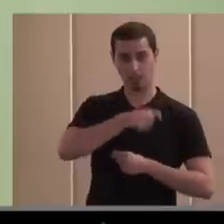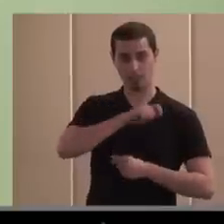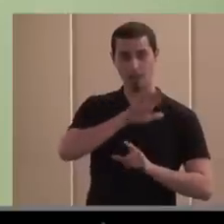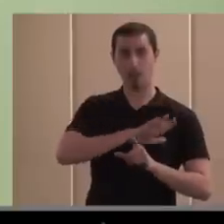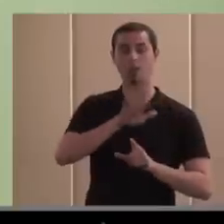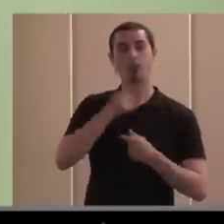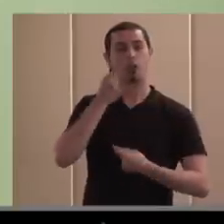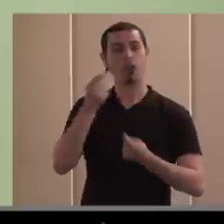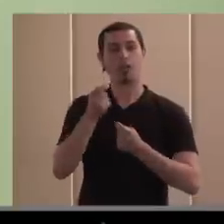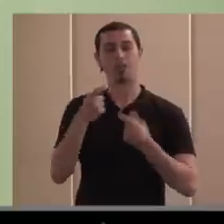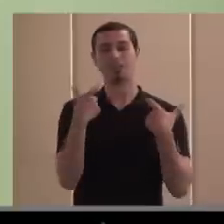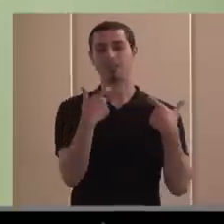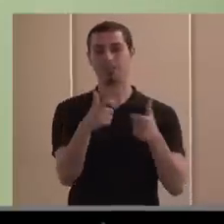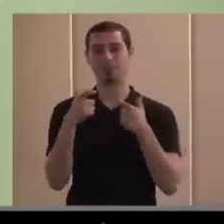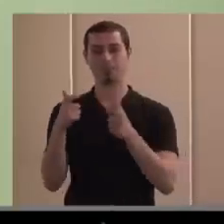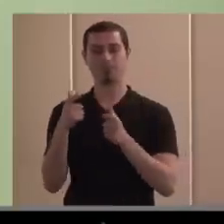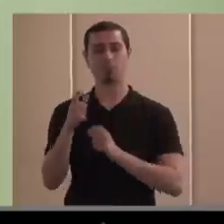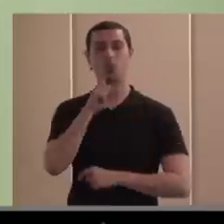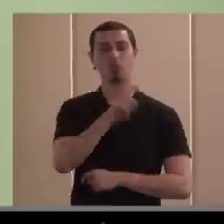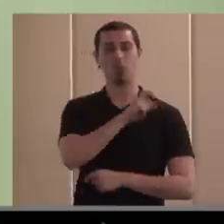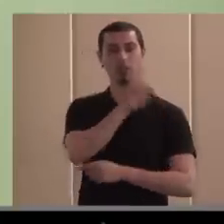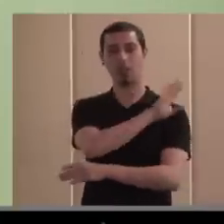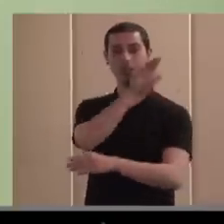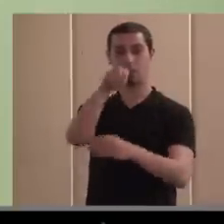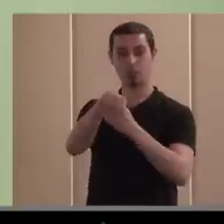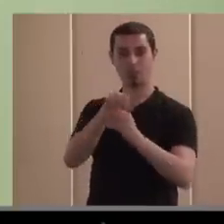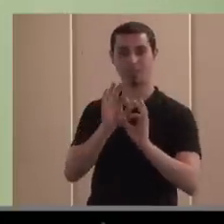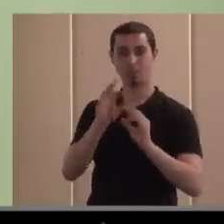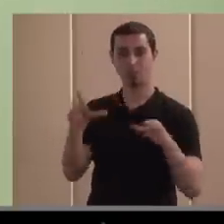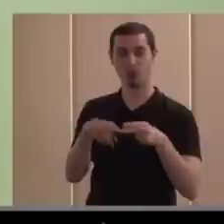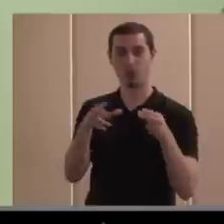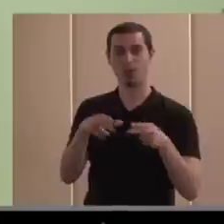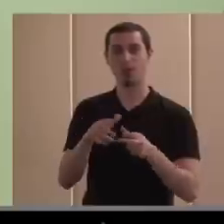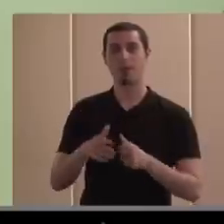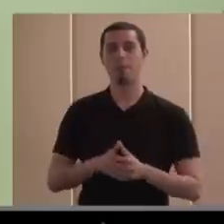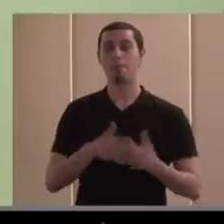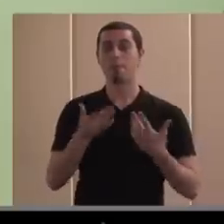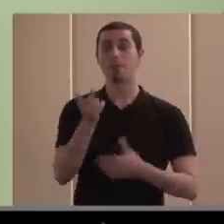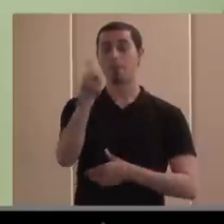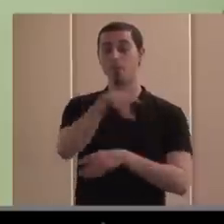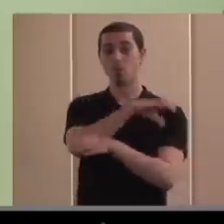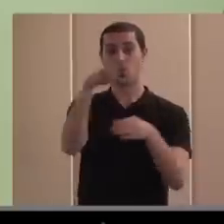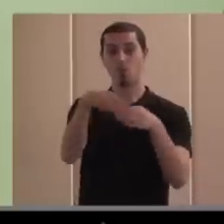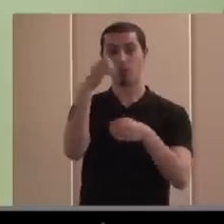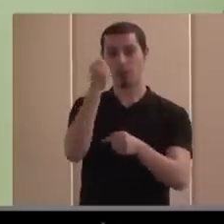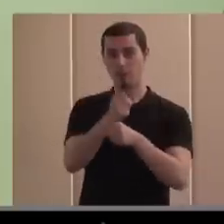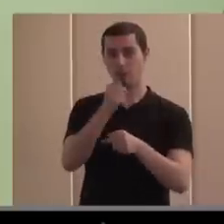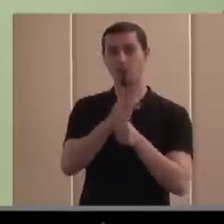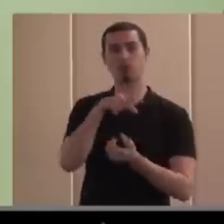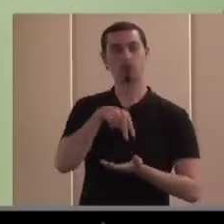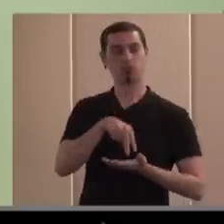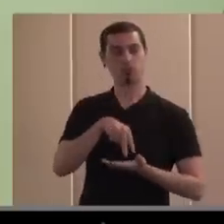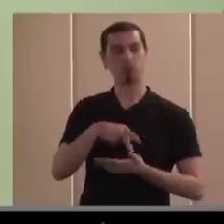el grupo sectorial de las fundaciones de inclusión social y en el grupo de trabajo que